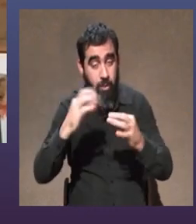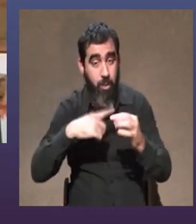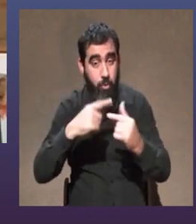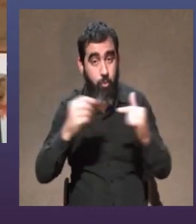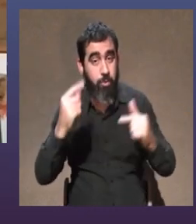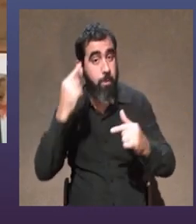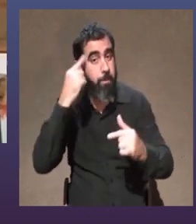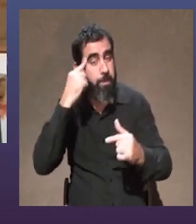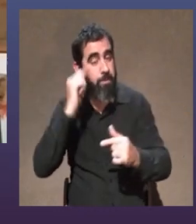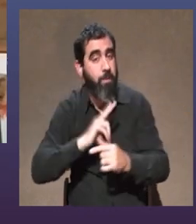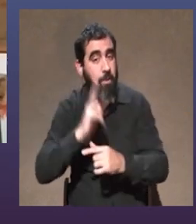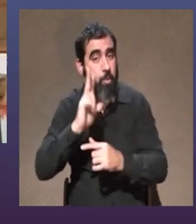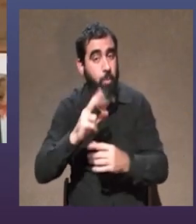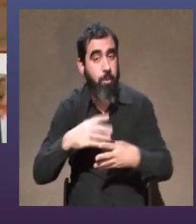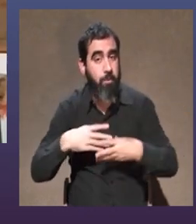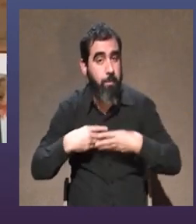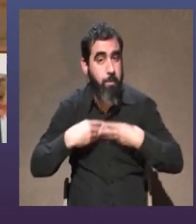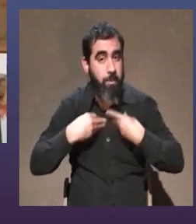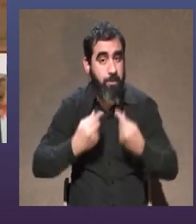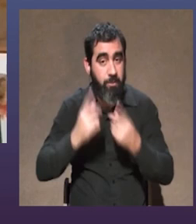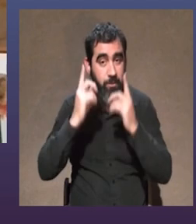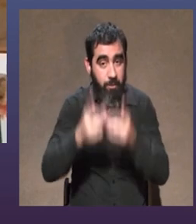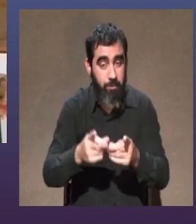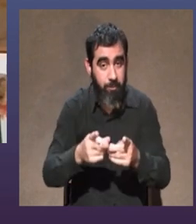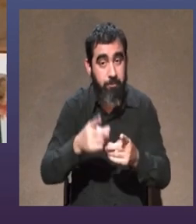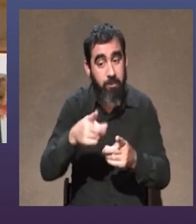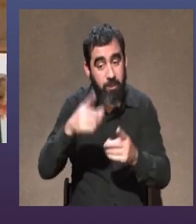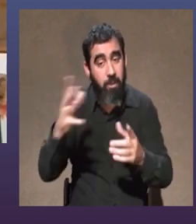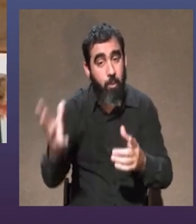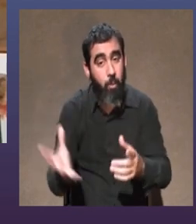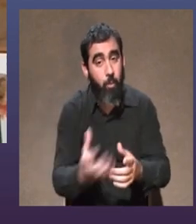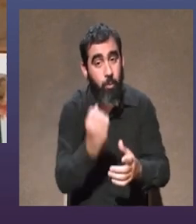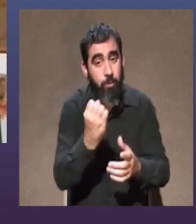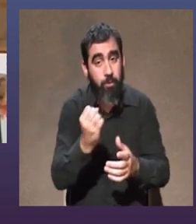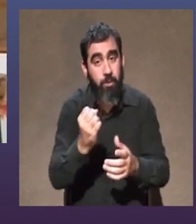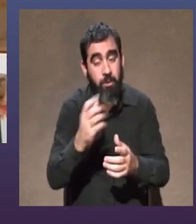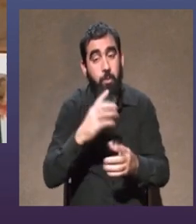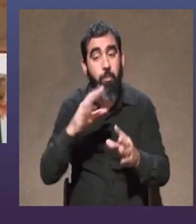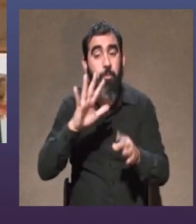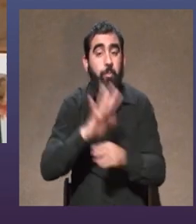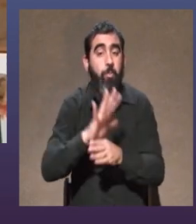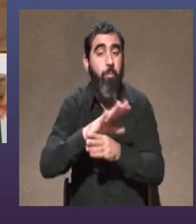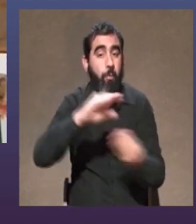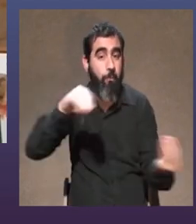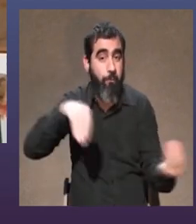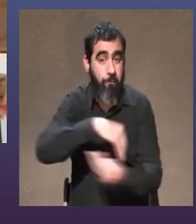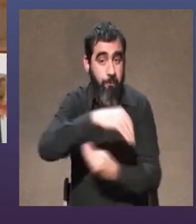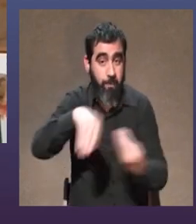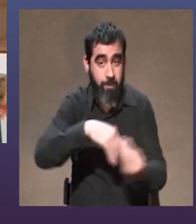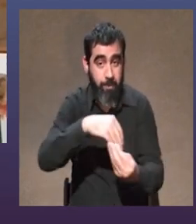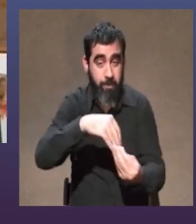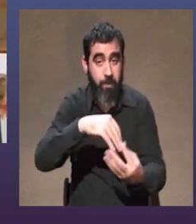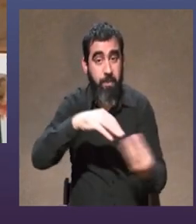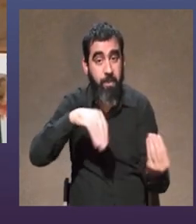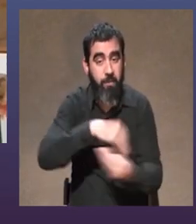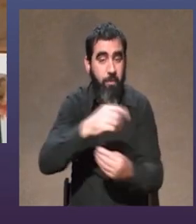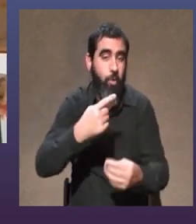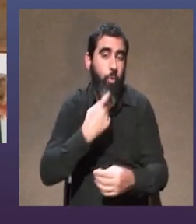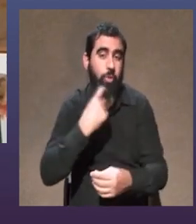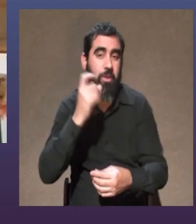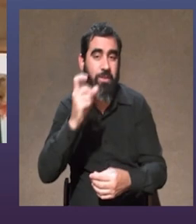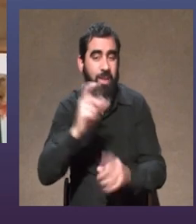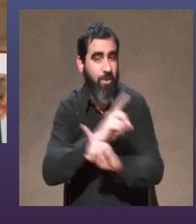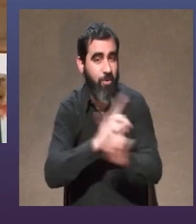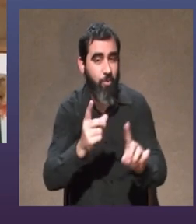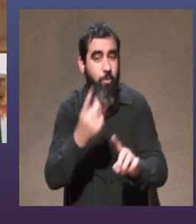lugar de reflexión humana de sentir y donde uno encuentra esa familia la familia no